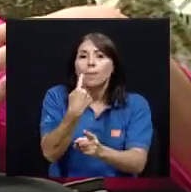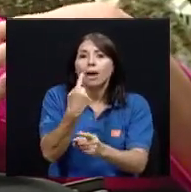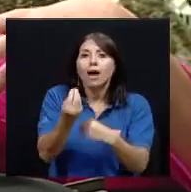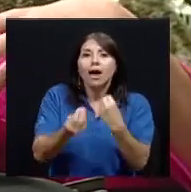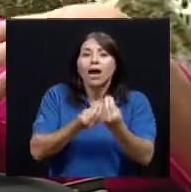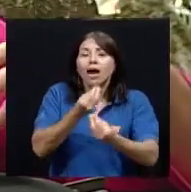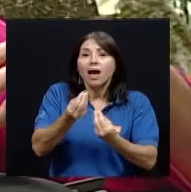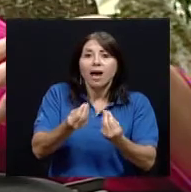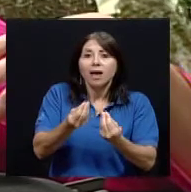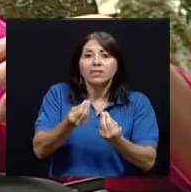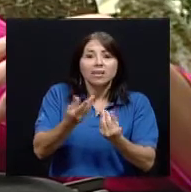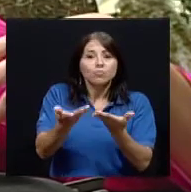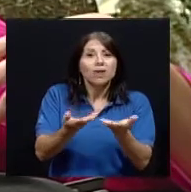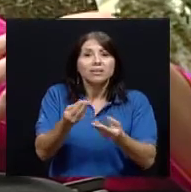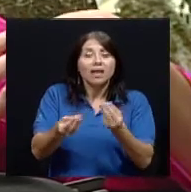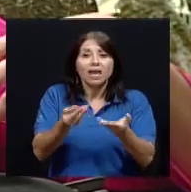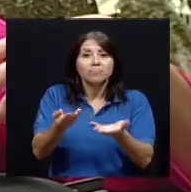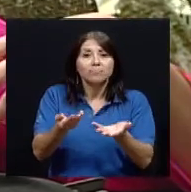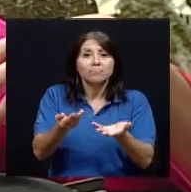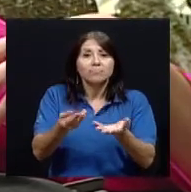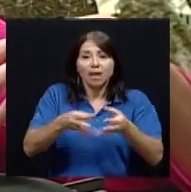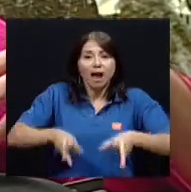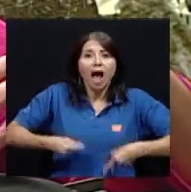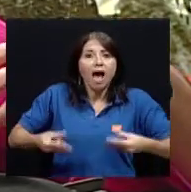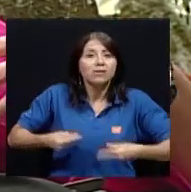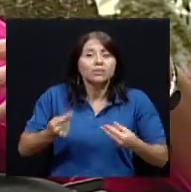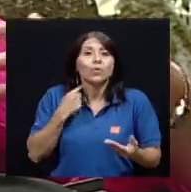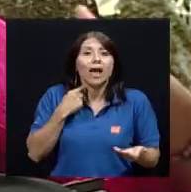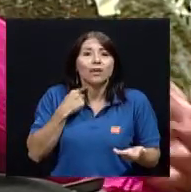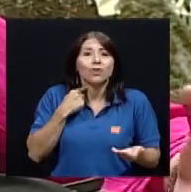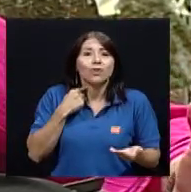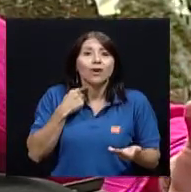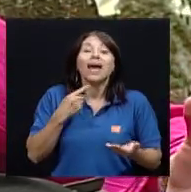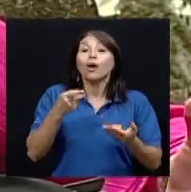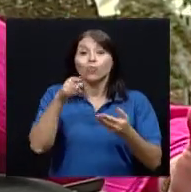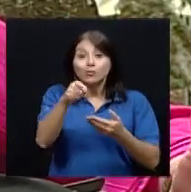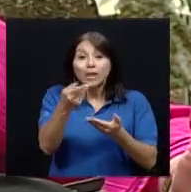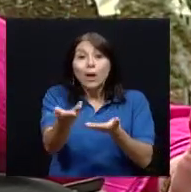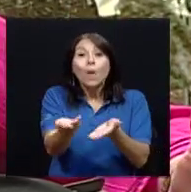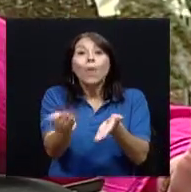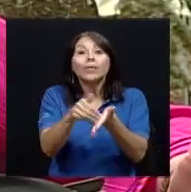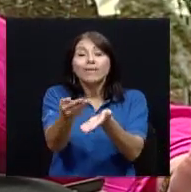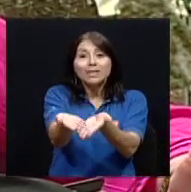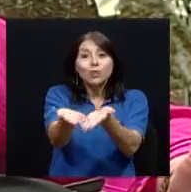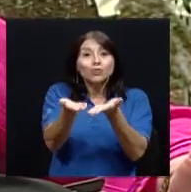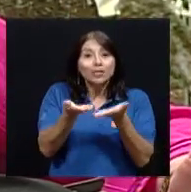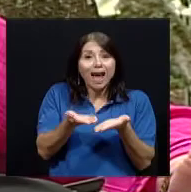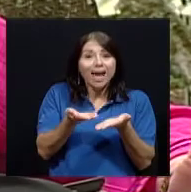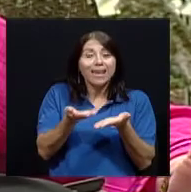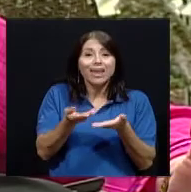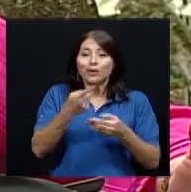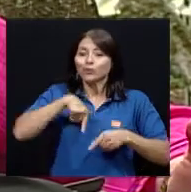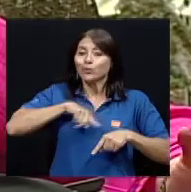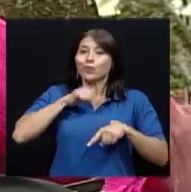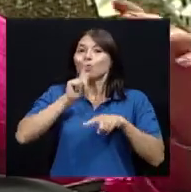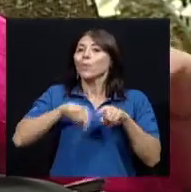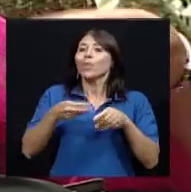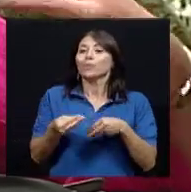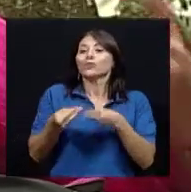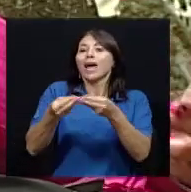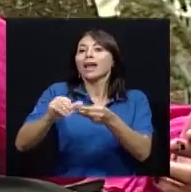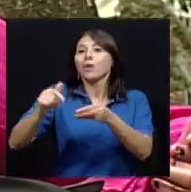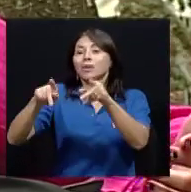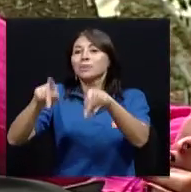vencidos no se pueden volver a utilizar porque porque no sabemos en qué condiciones estuvieron almacenadas dentro de la casa del paciente como para decir